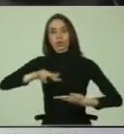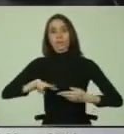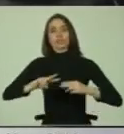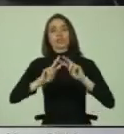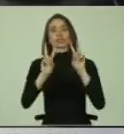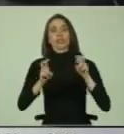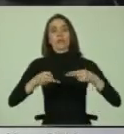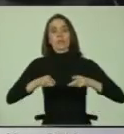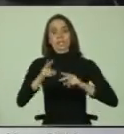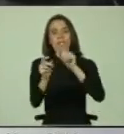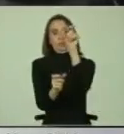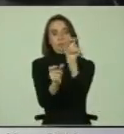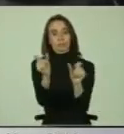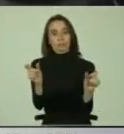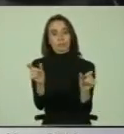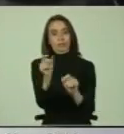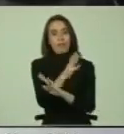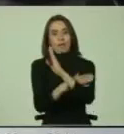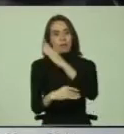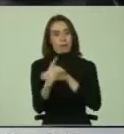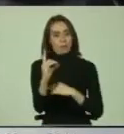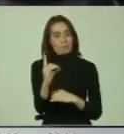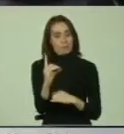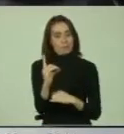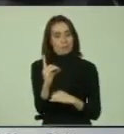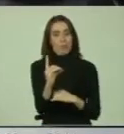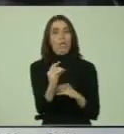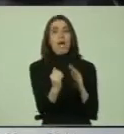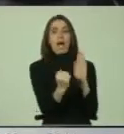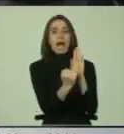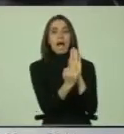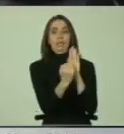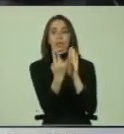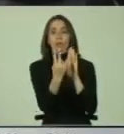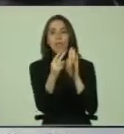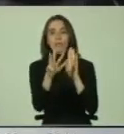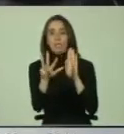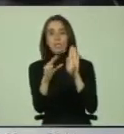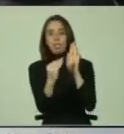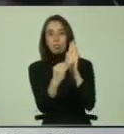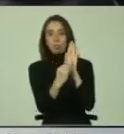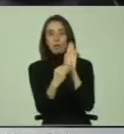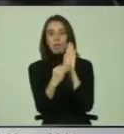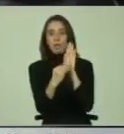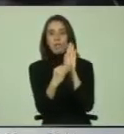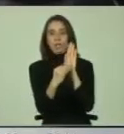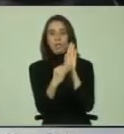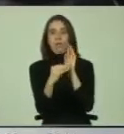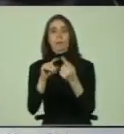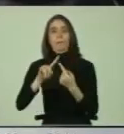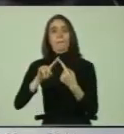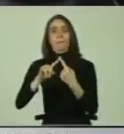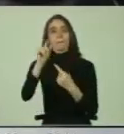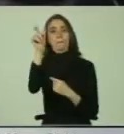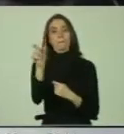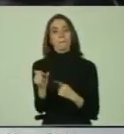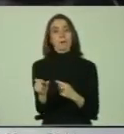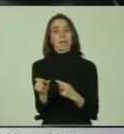Derechos de las Personas con Discapacidad contempla en su artículo 29 su participación